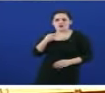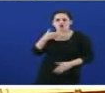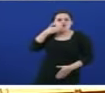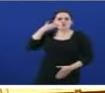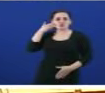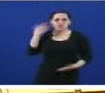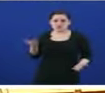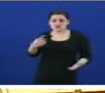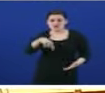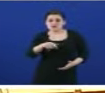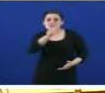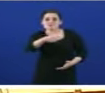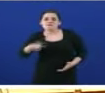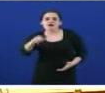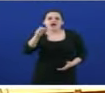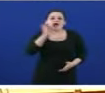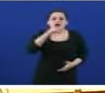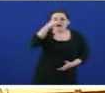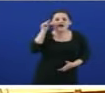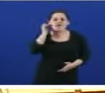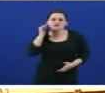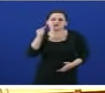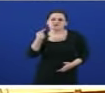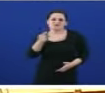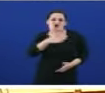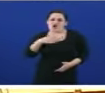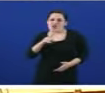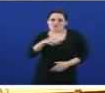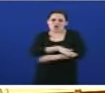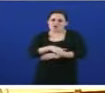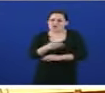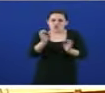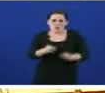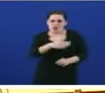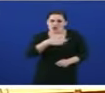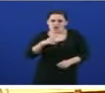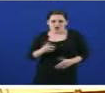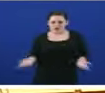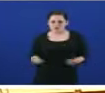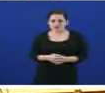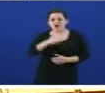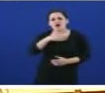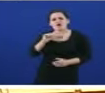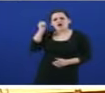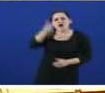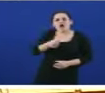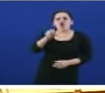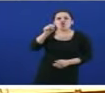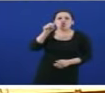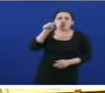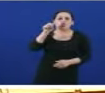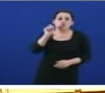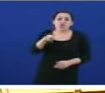esperaban os galegos e as galegas. máis vallamos a análise, vallamos o balanzo do que vostede fixo nestes 12 meses.